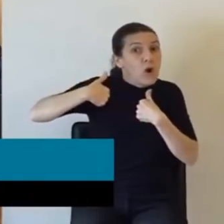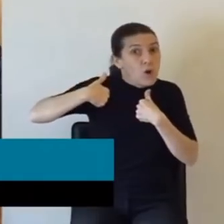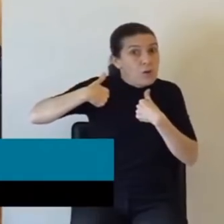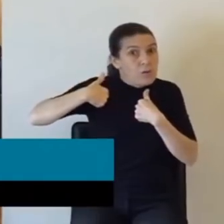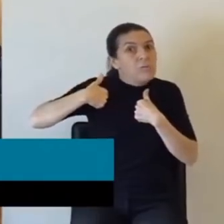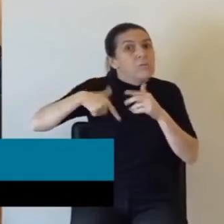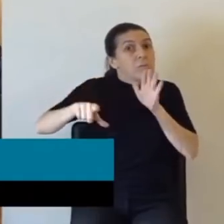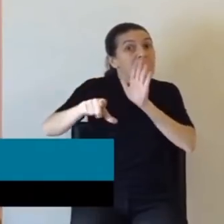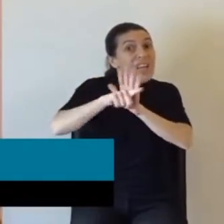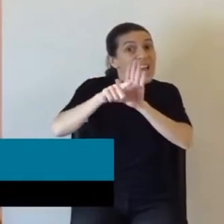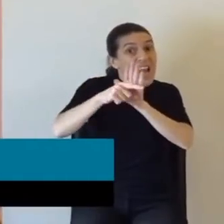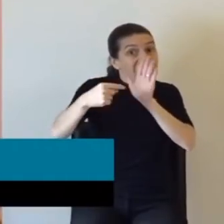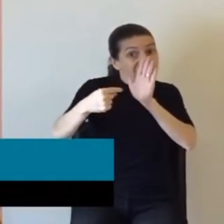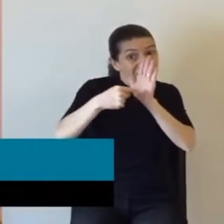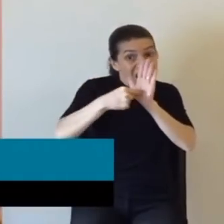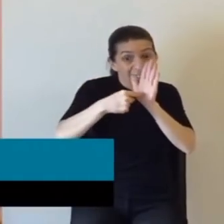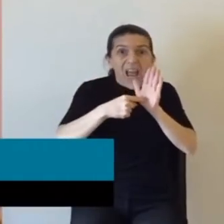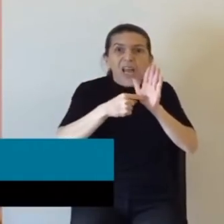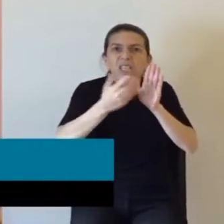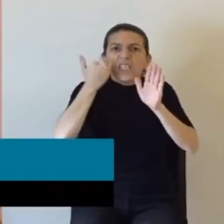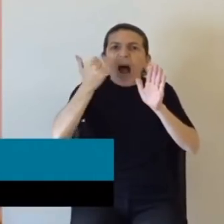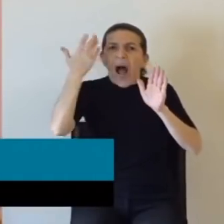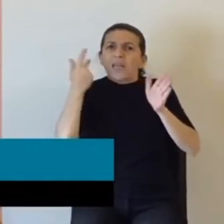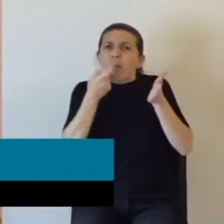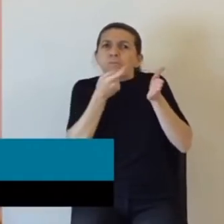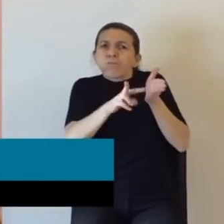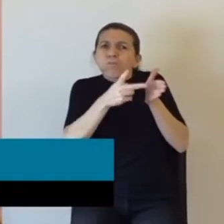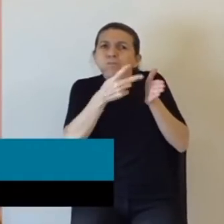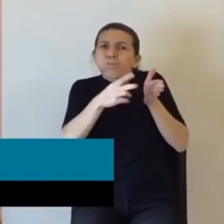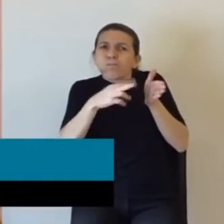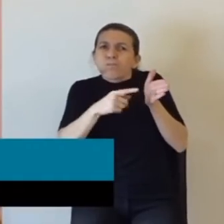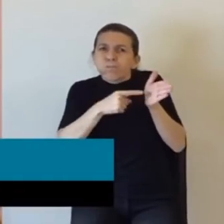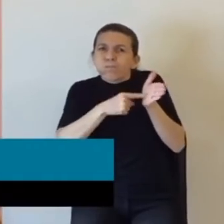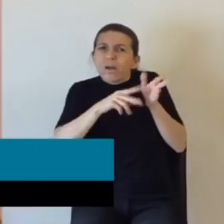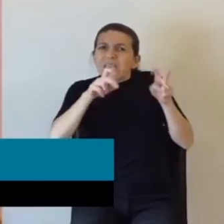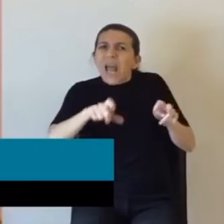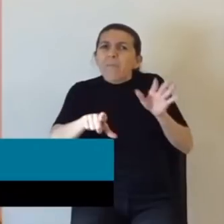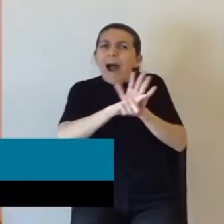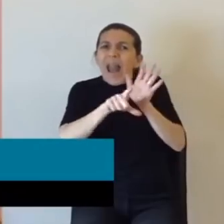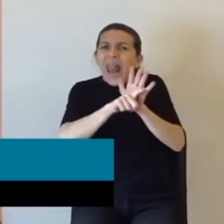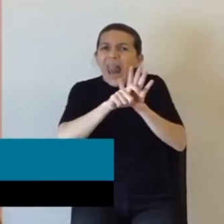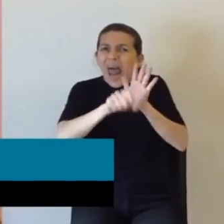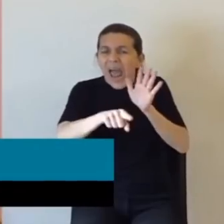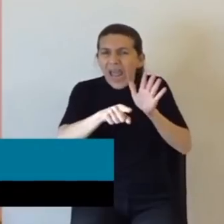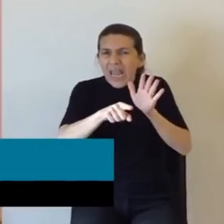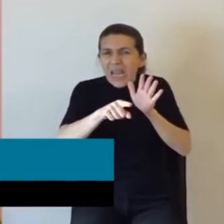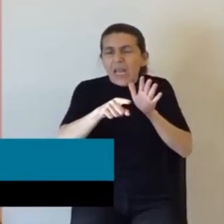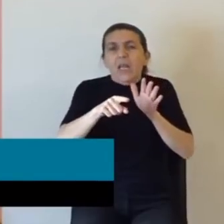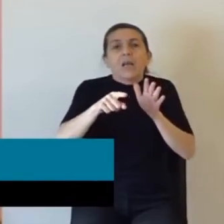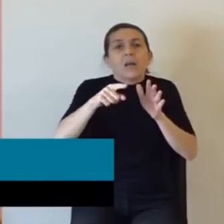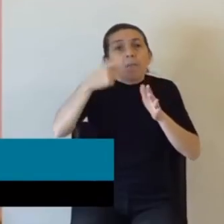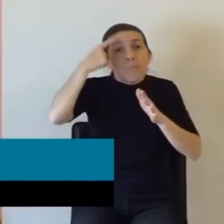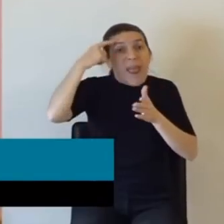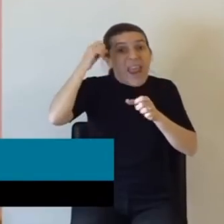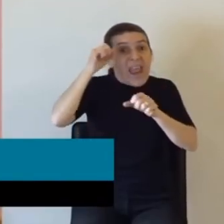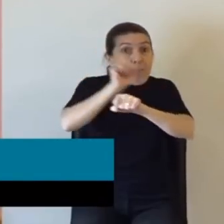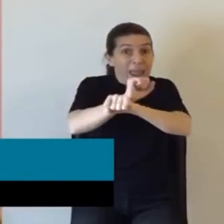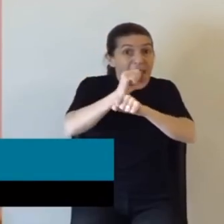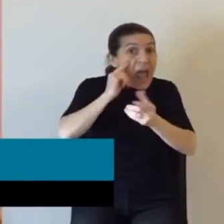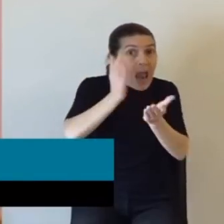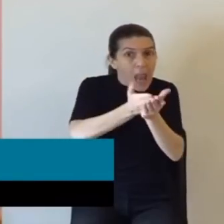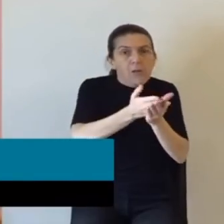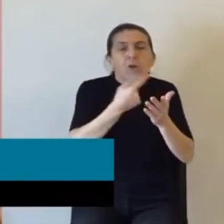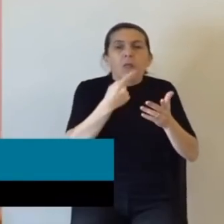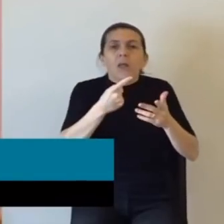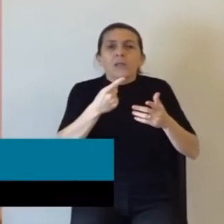Esas leyes, esos cambios que se hicieron a la legislación penal, ejecución penal, directamente establecieron que